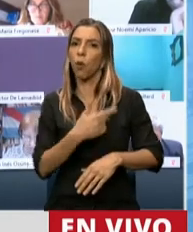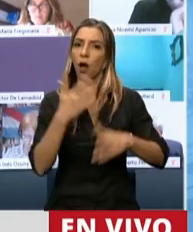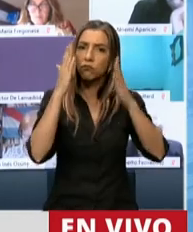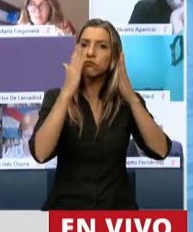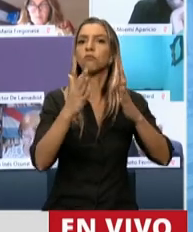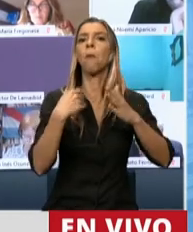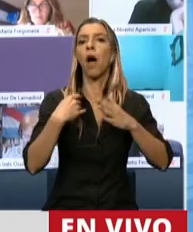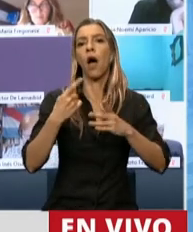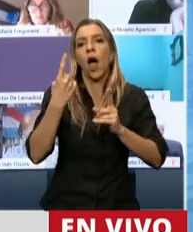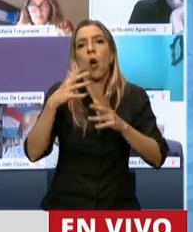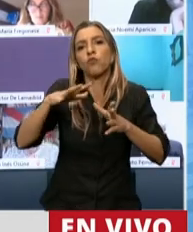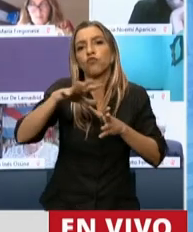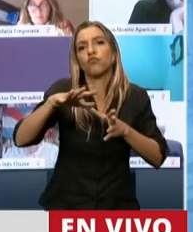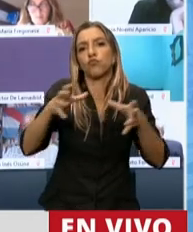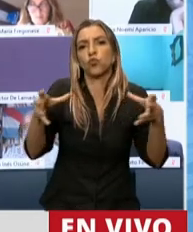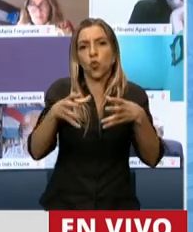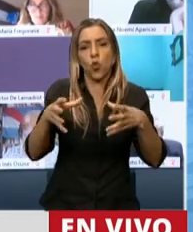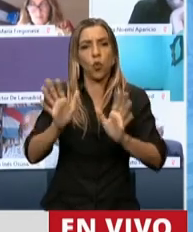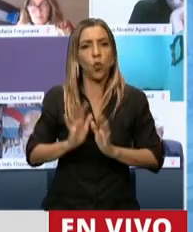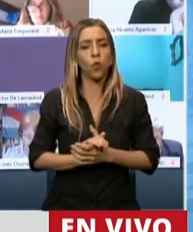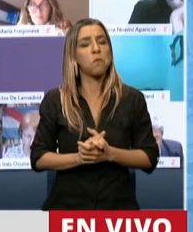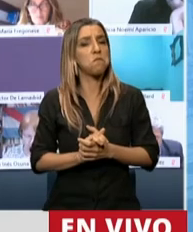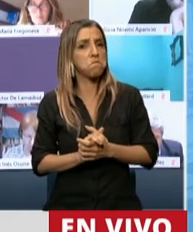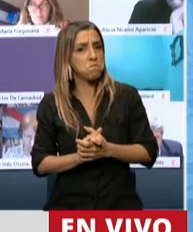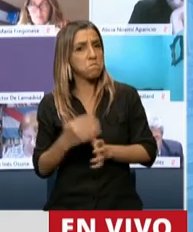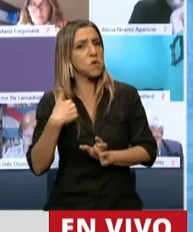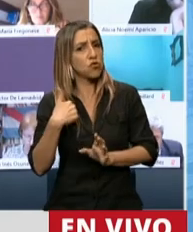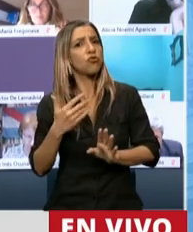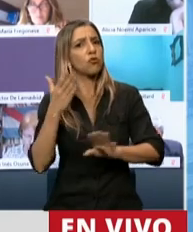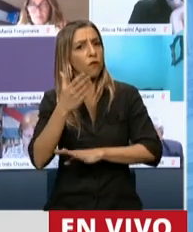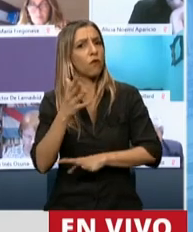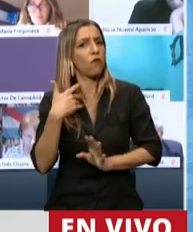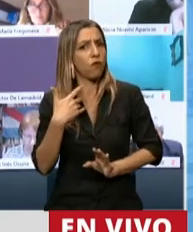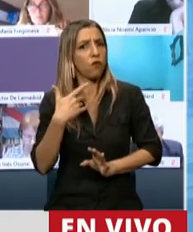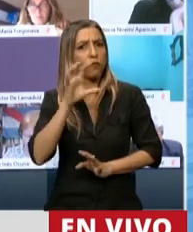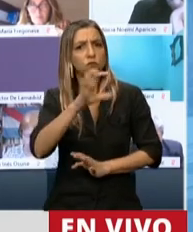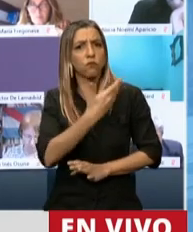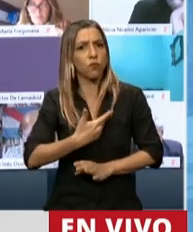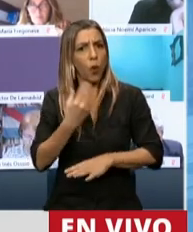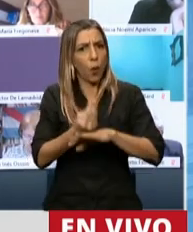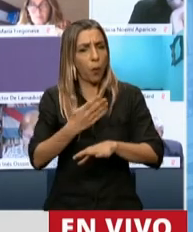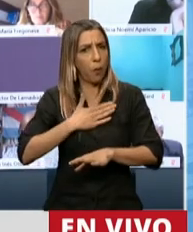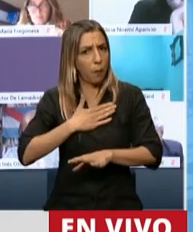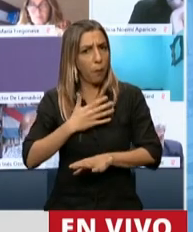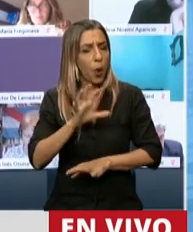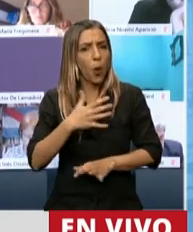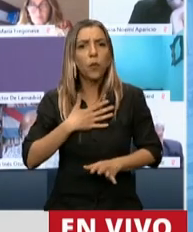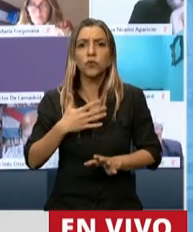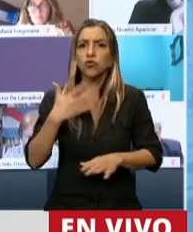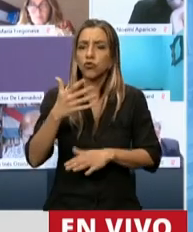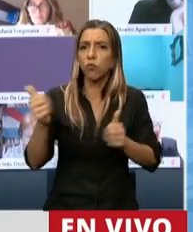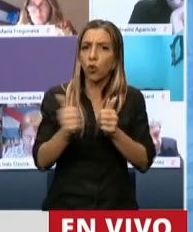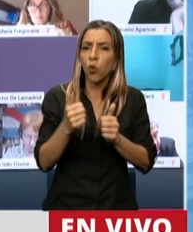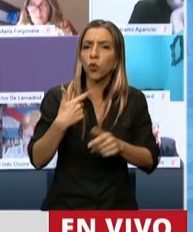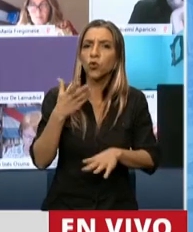he podido acompañar al gobernador de mi provincia a firmar un convenio precisamente con uno de los intendentes que no